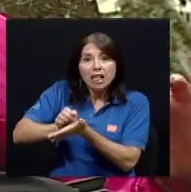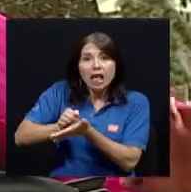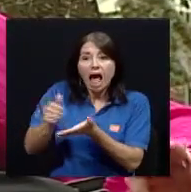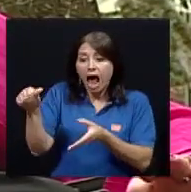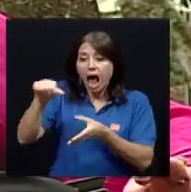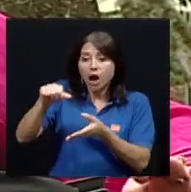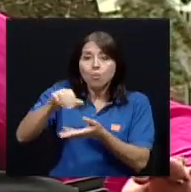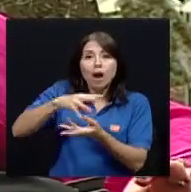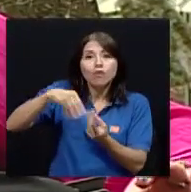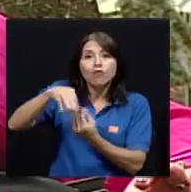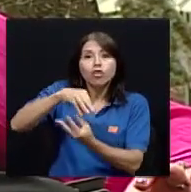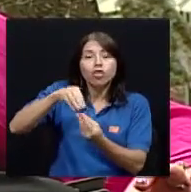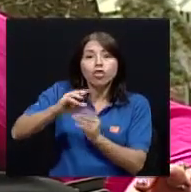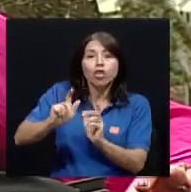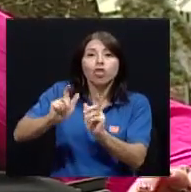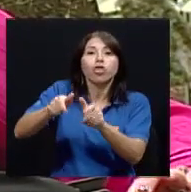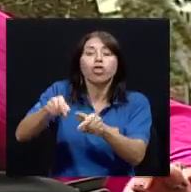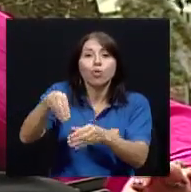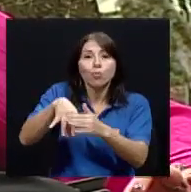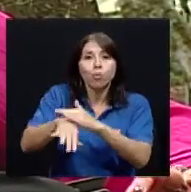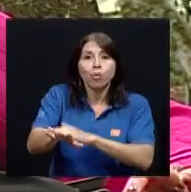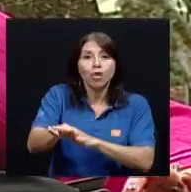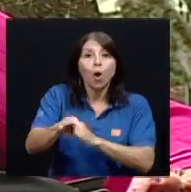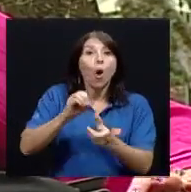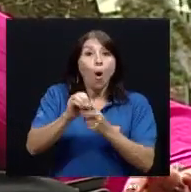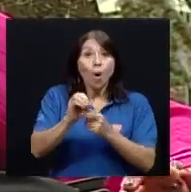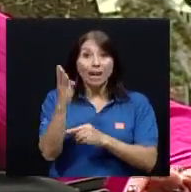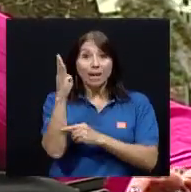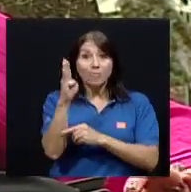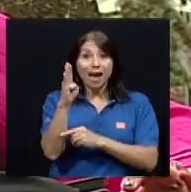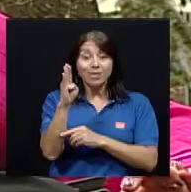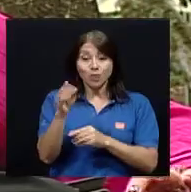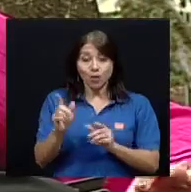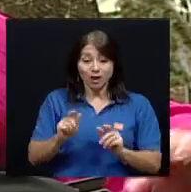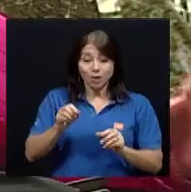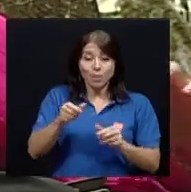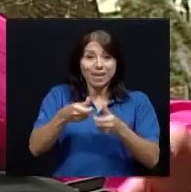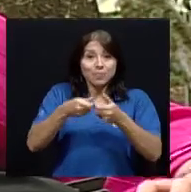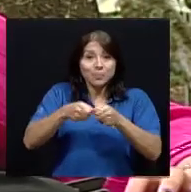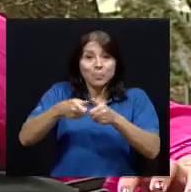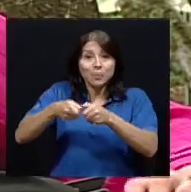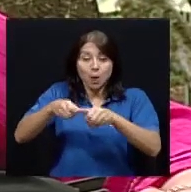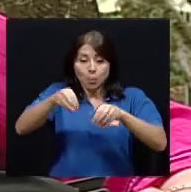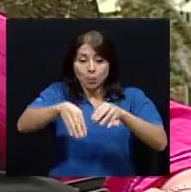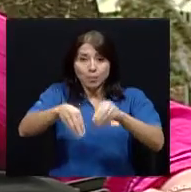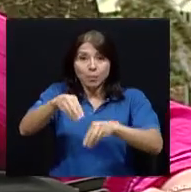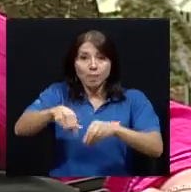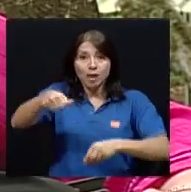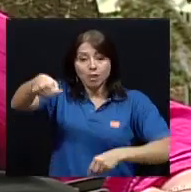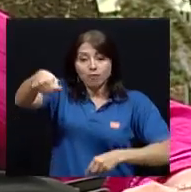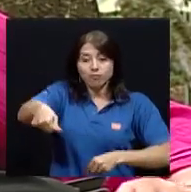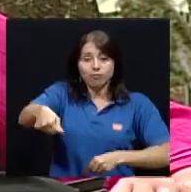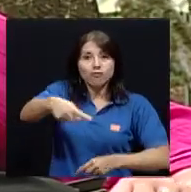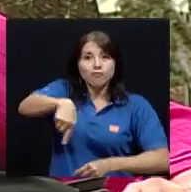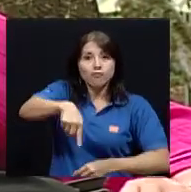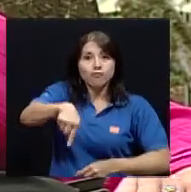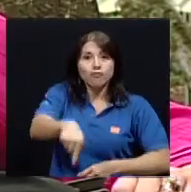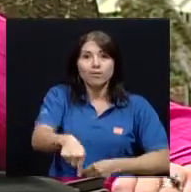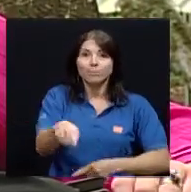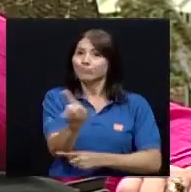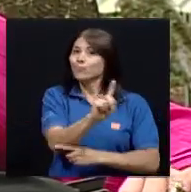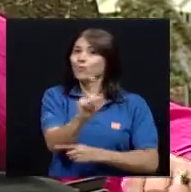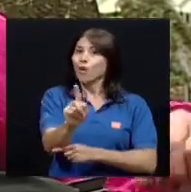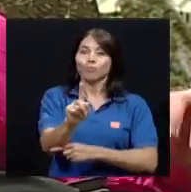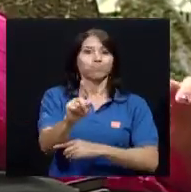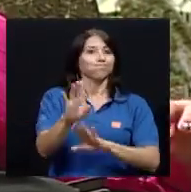debo vertirlas en el servicio sanitario la última normativa el decreto que salió referente a la manipulación de desechos prohíbe